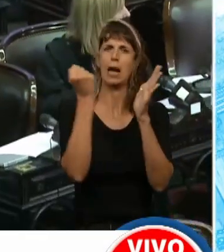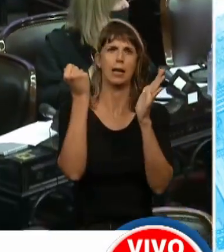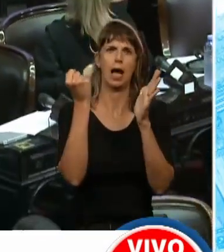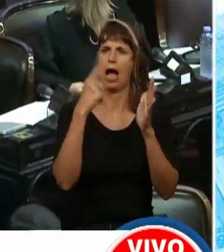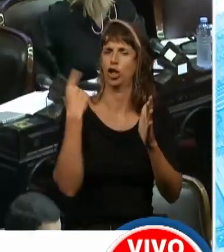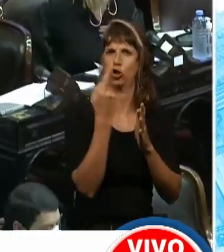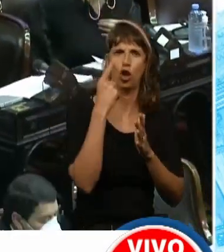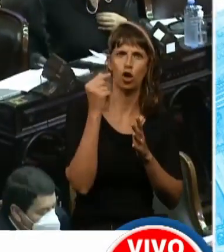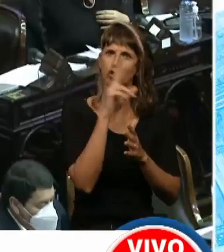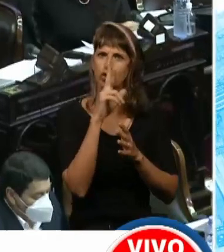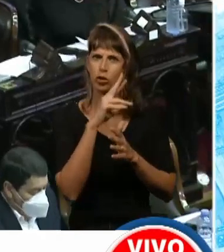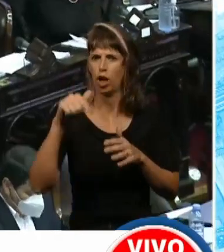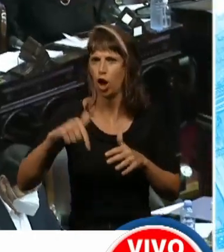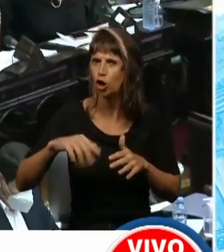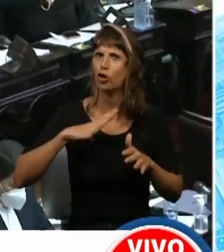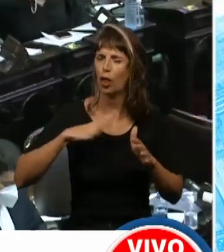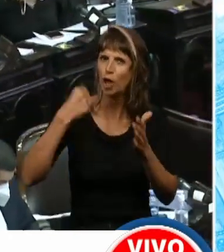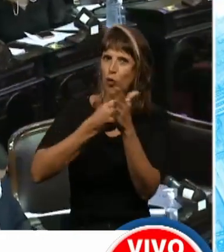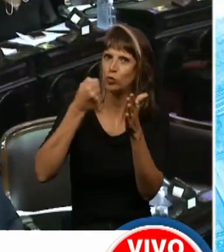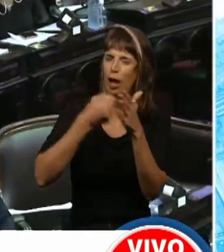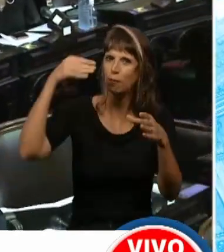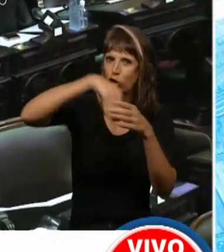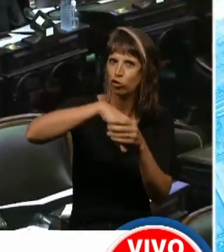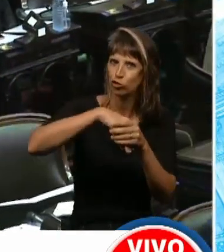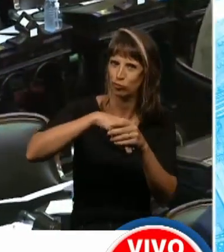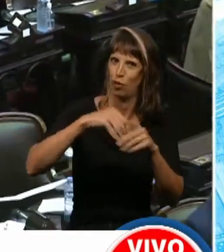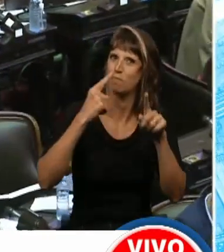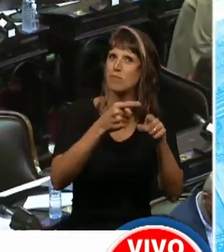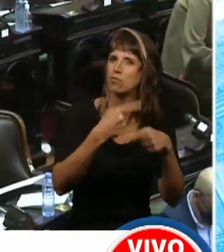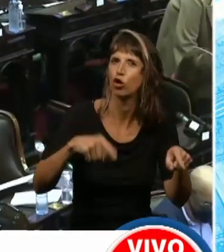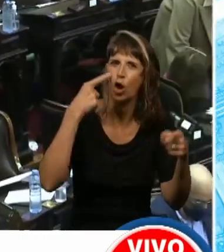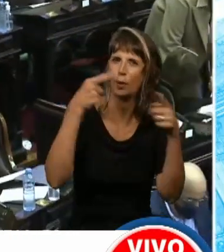todas y a todos los que hoy militamos y seguimos levantando sus banderas.